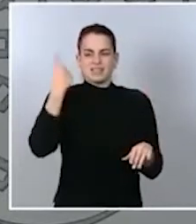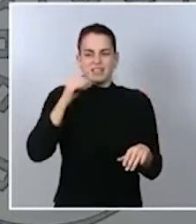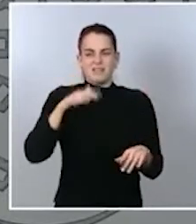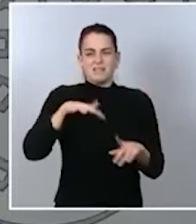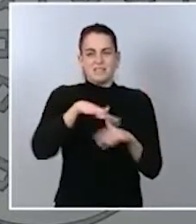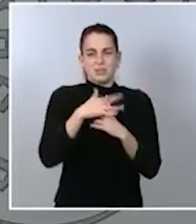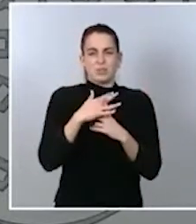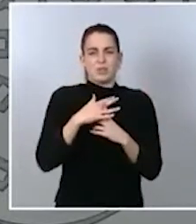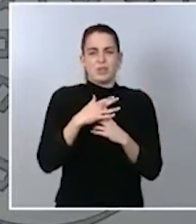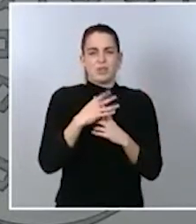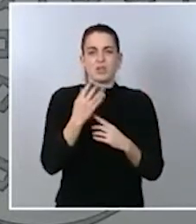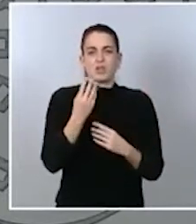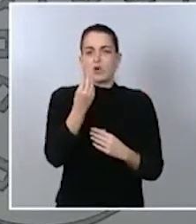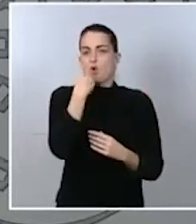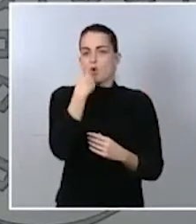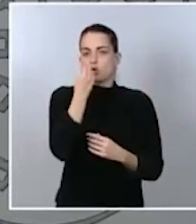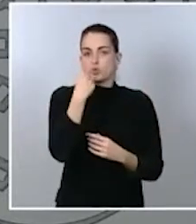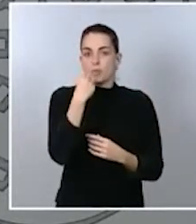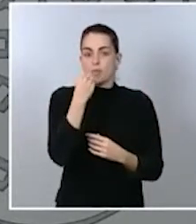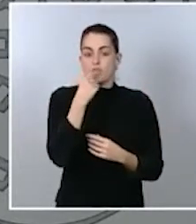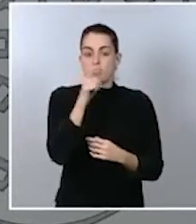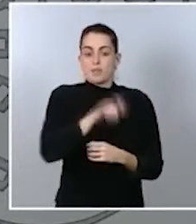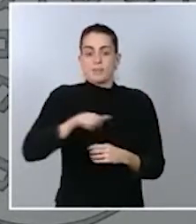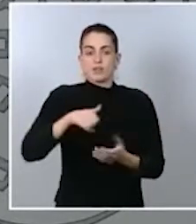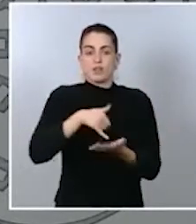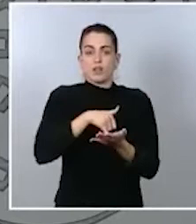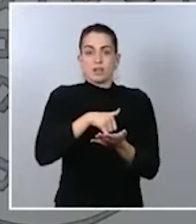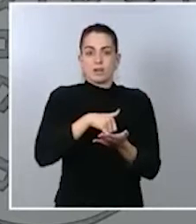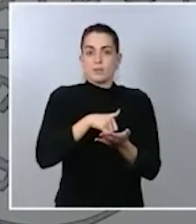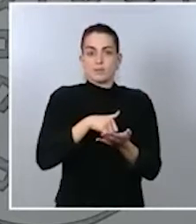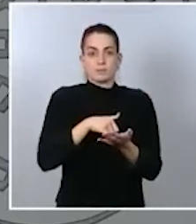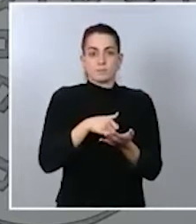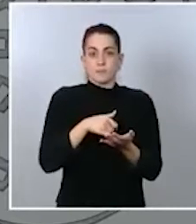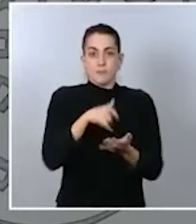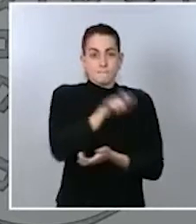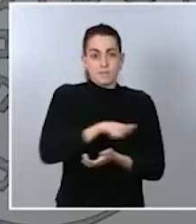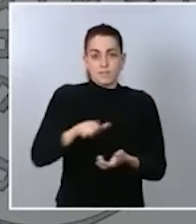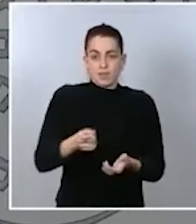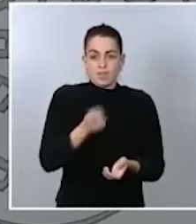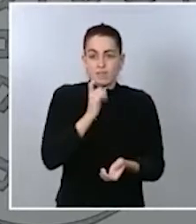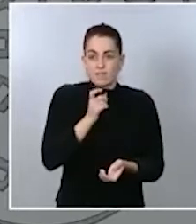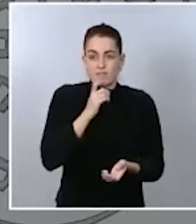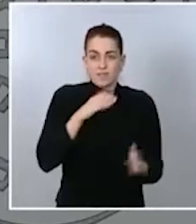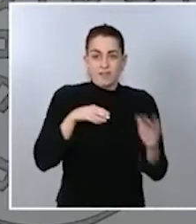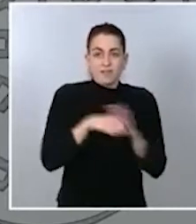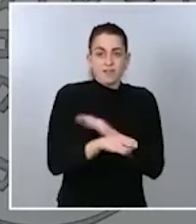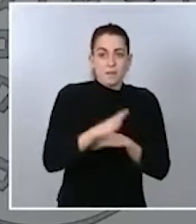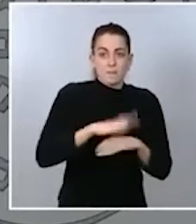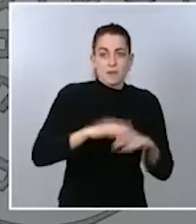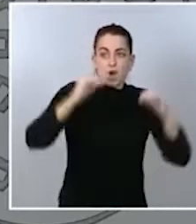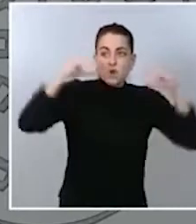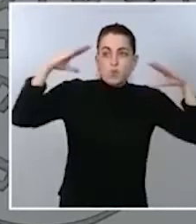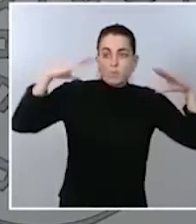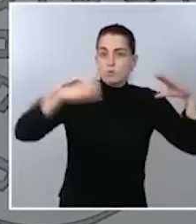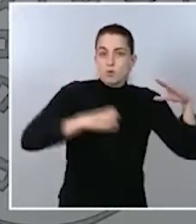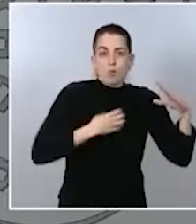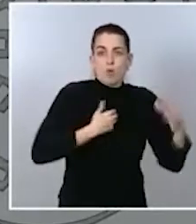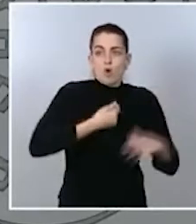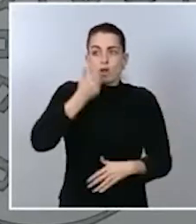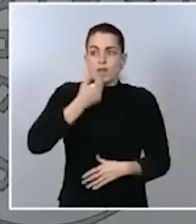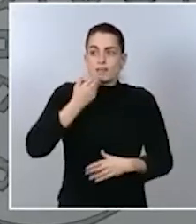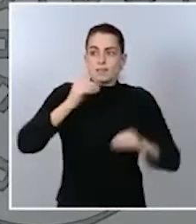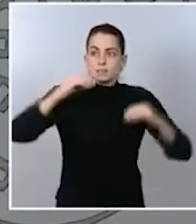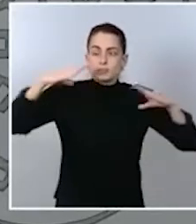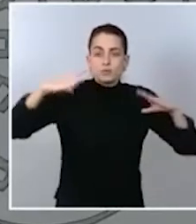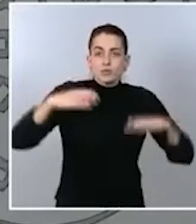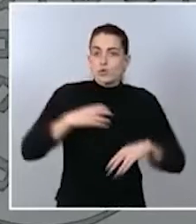consumidores vulnerables, de aquellas personas que tienen dificultades para poder hacer frente a los costes energéticos, no